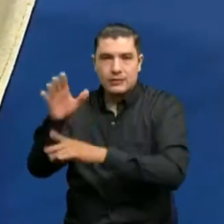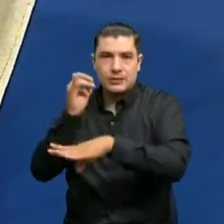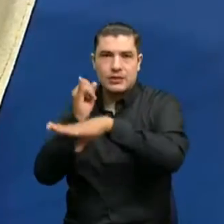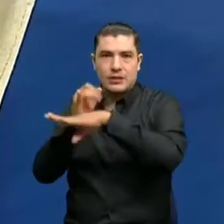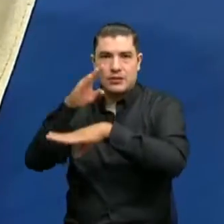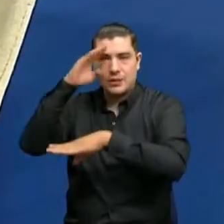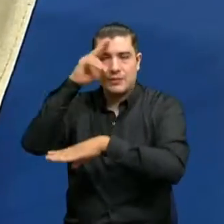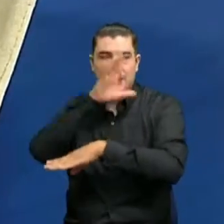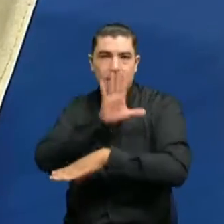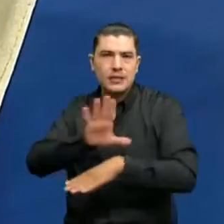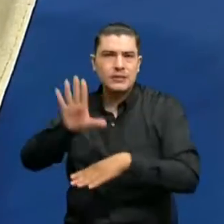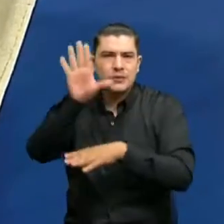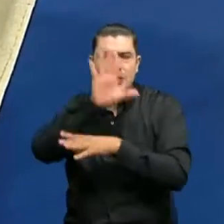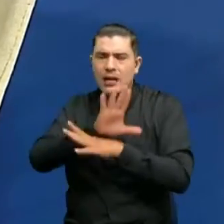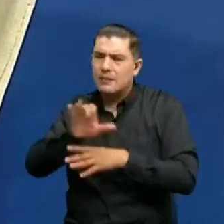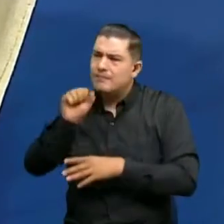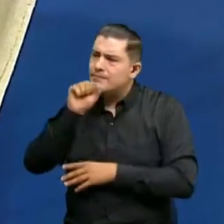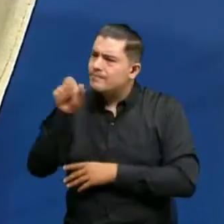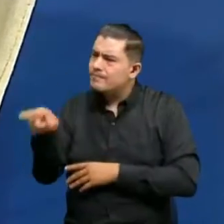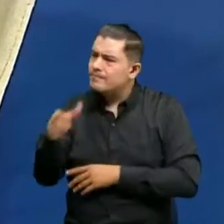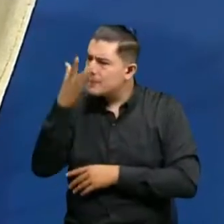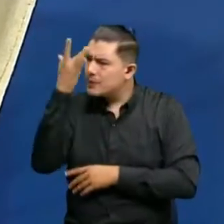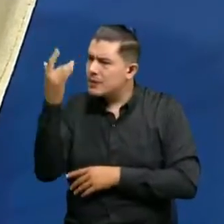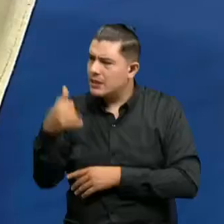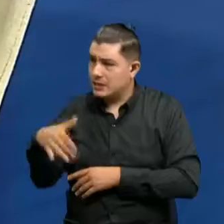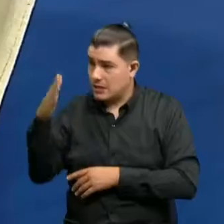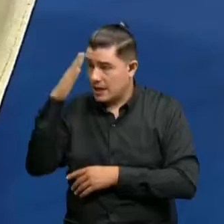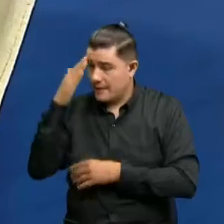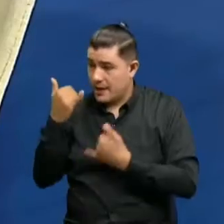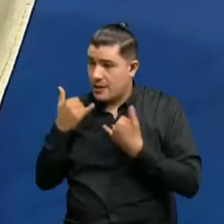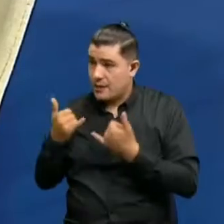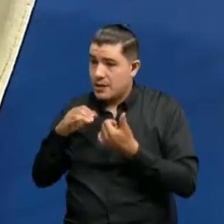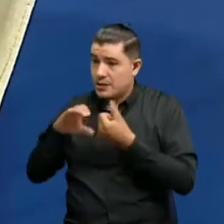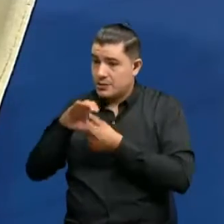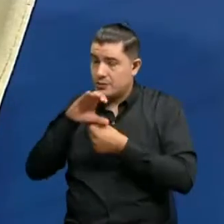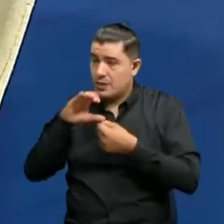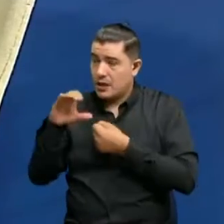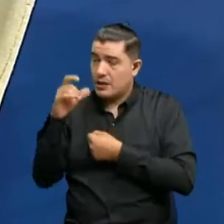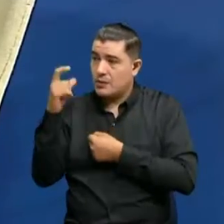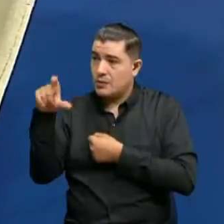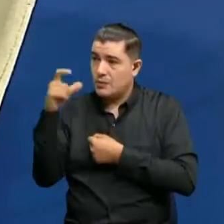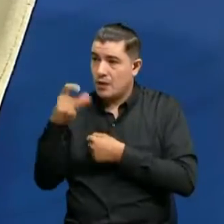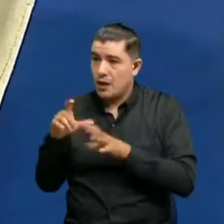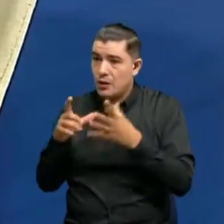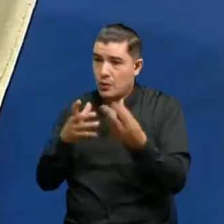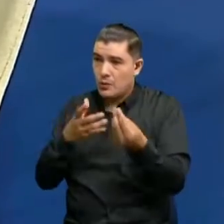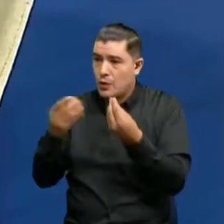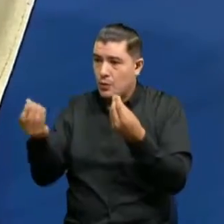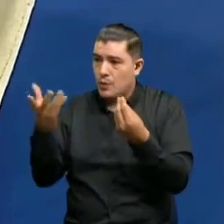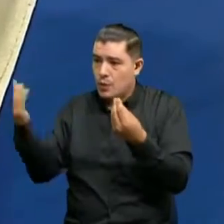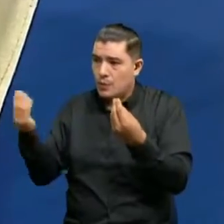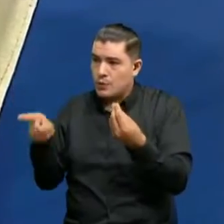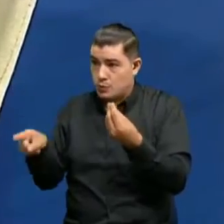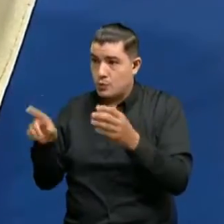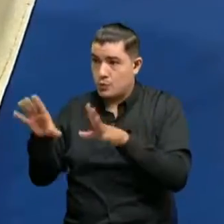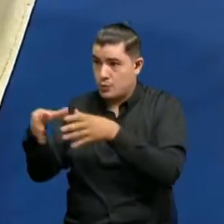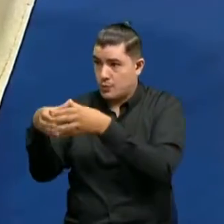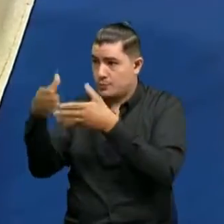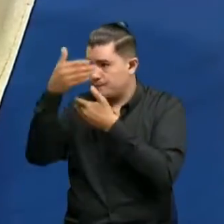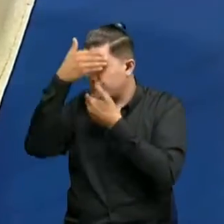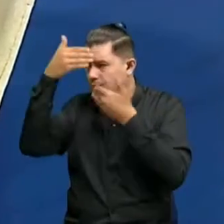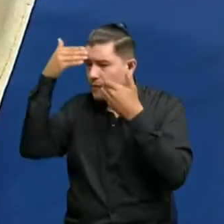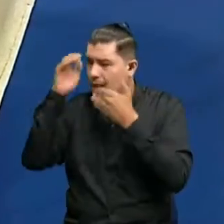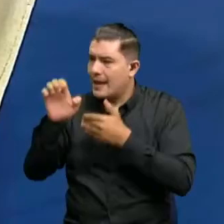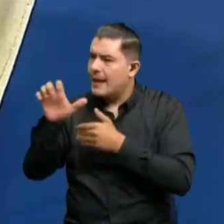institucionalidad. ¿Esto a qué se debe? Sabemos que en esta ciudad hay diferentes grupos armados, grupos delincuenciales, el LLN es uno de